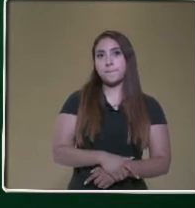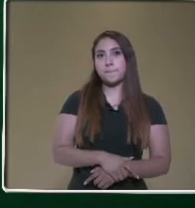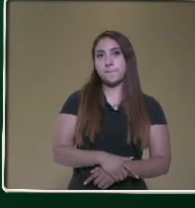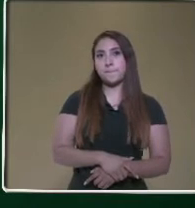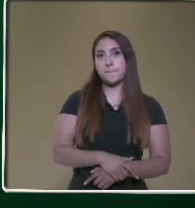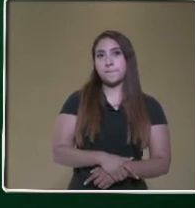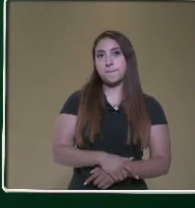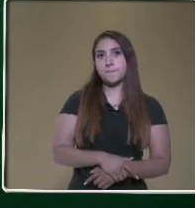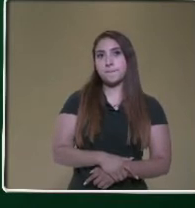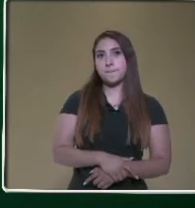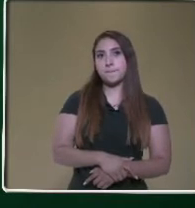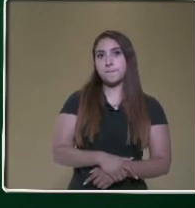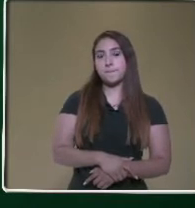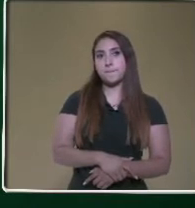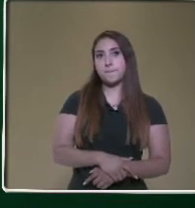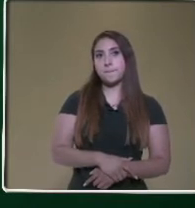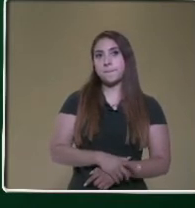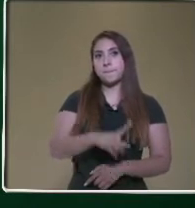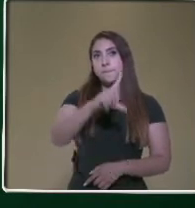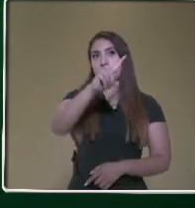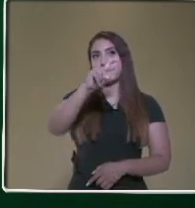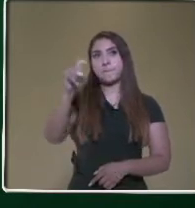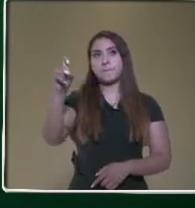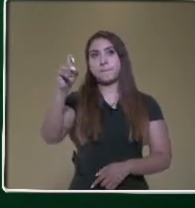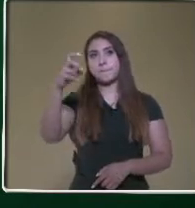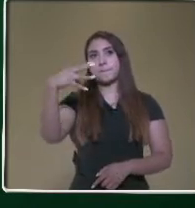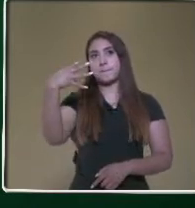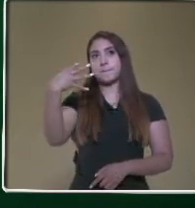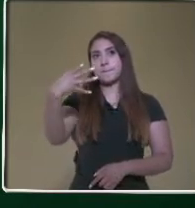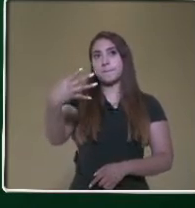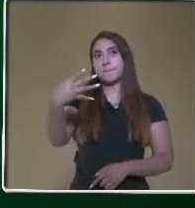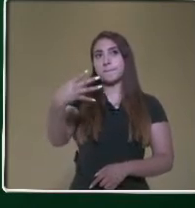da 104. Y luego en la parte inferior.